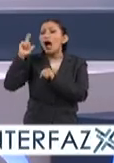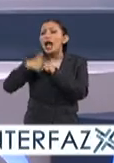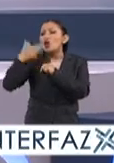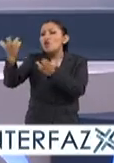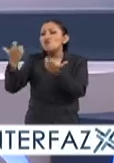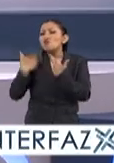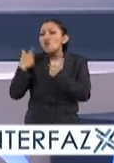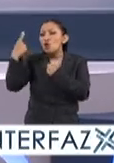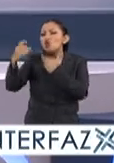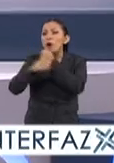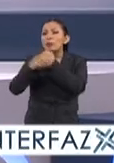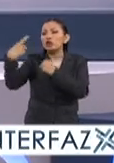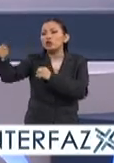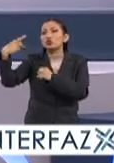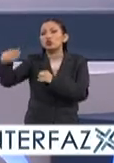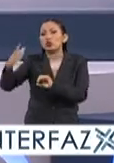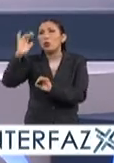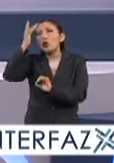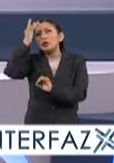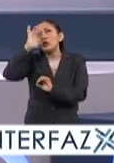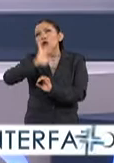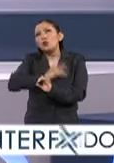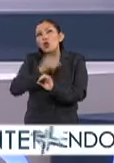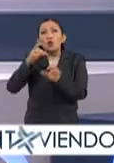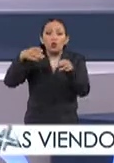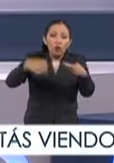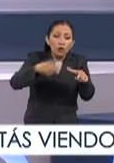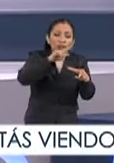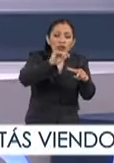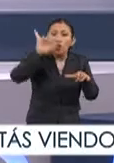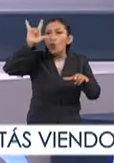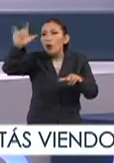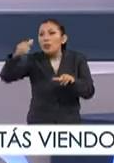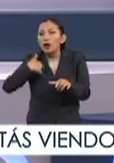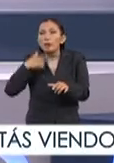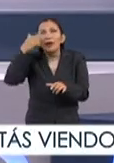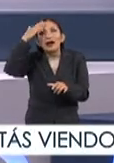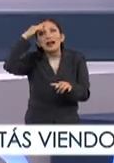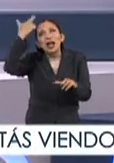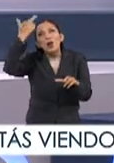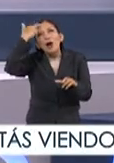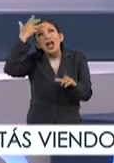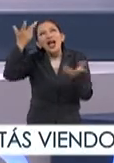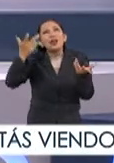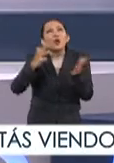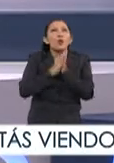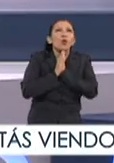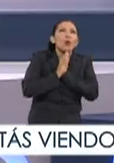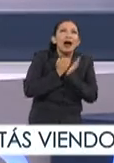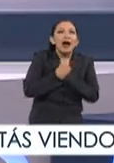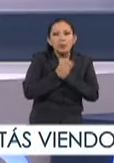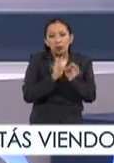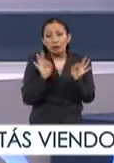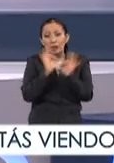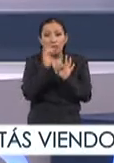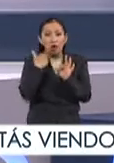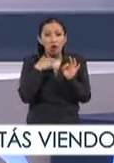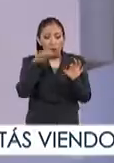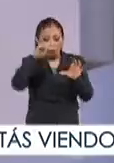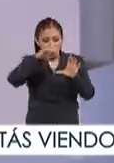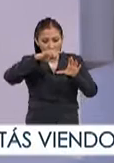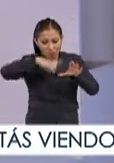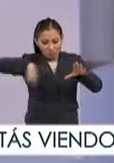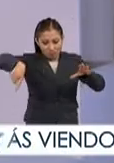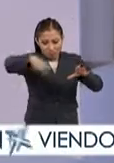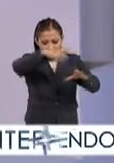significativo que podía ser un disco o un cuadro que les hubiera hecho un fan de repente las cintas de carrete